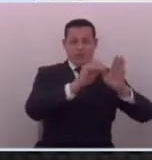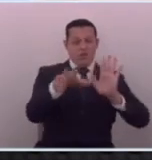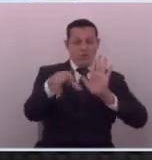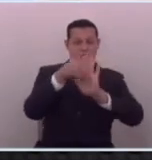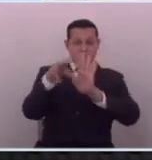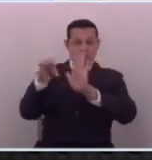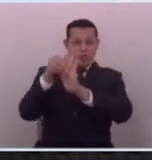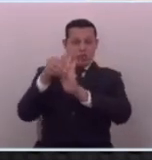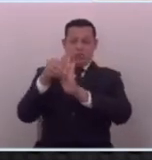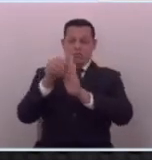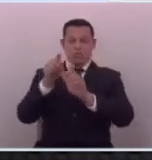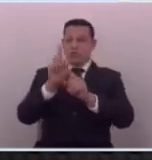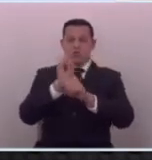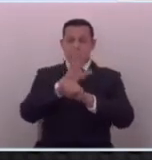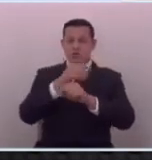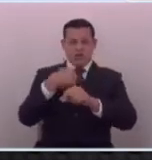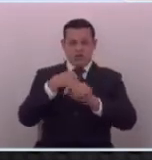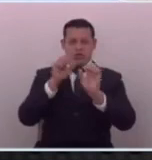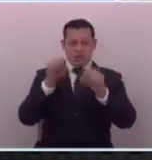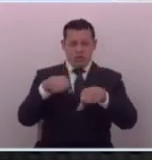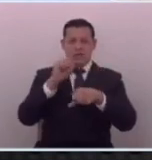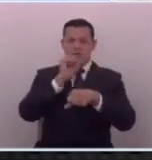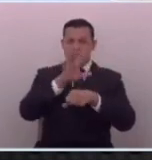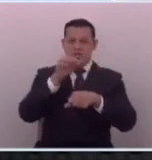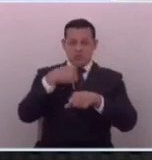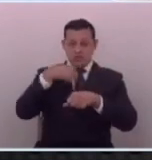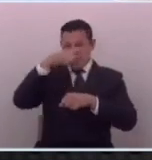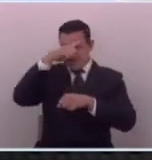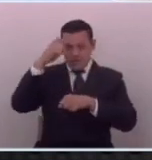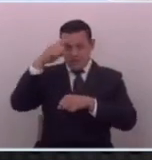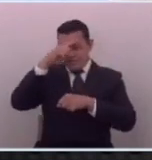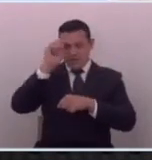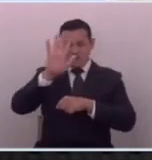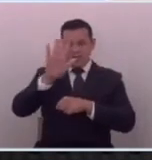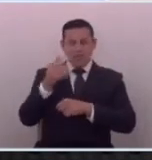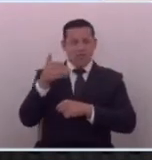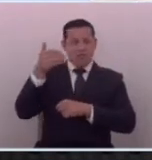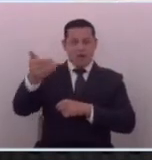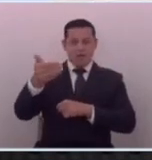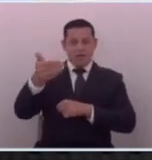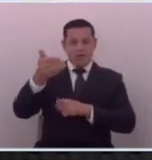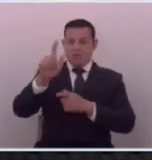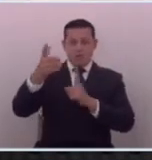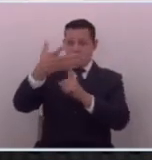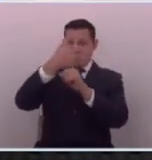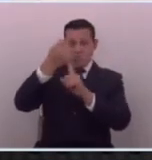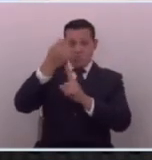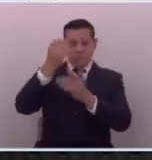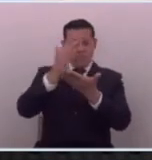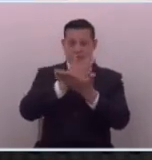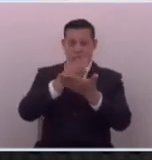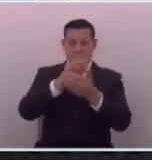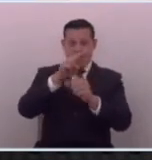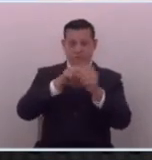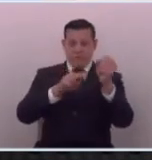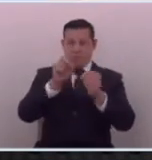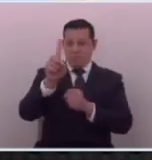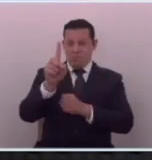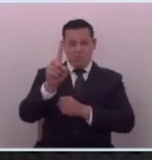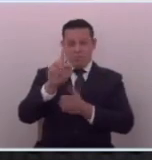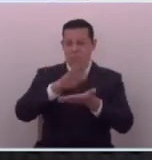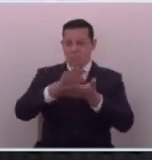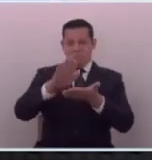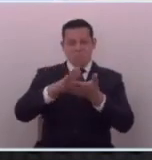eso no lo dicen lo puedo decir yo porque yo trabajé cinco años ahí sin ganar como repito ni un tan solo dólar